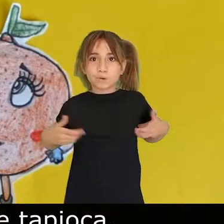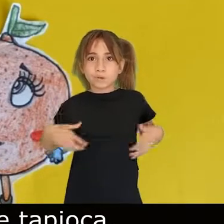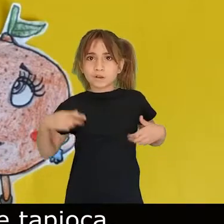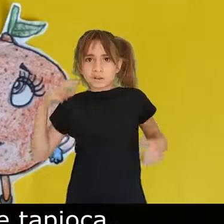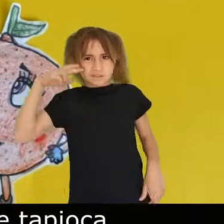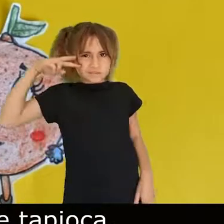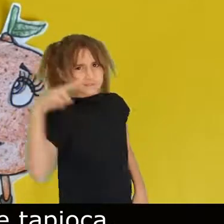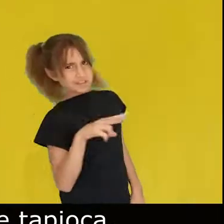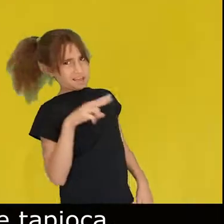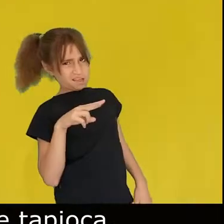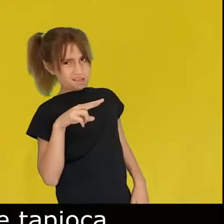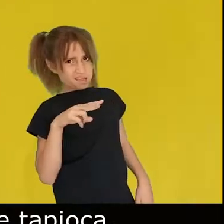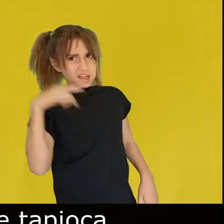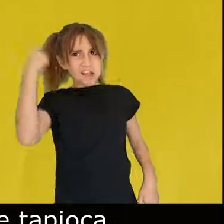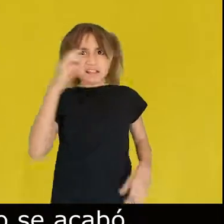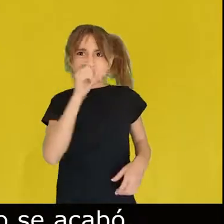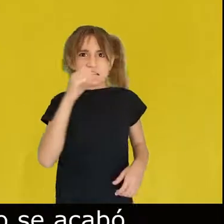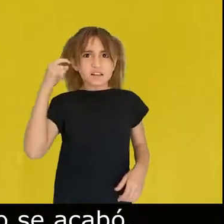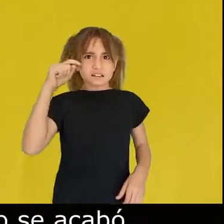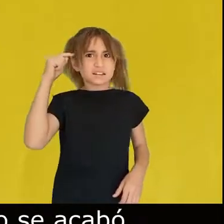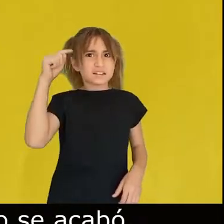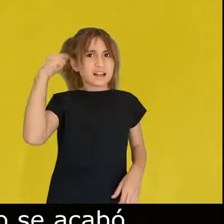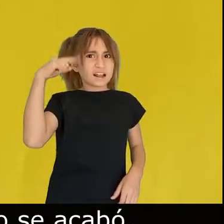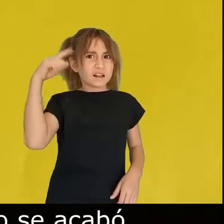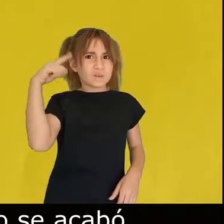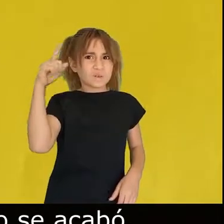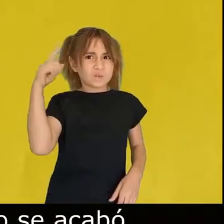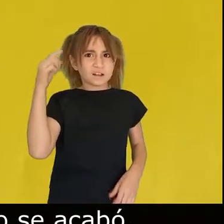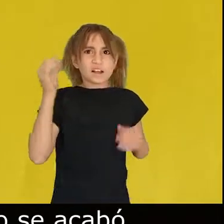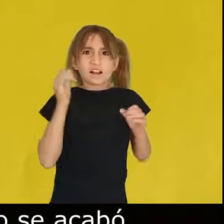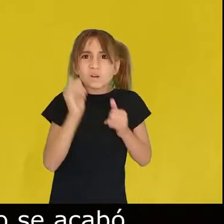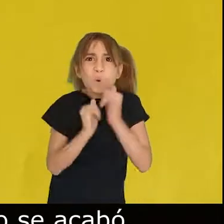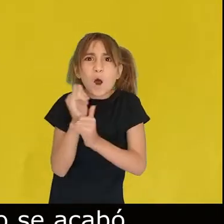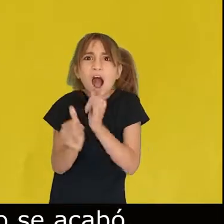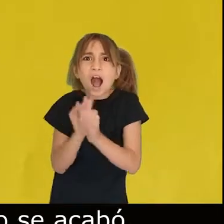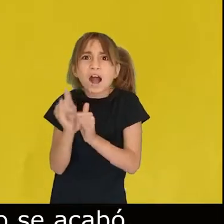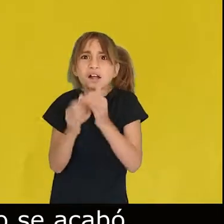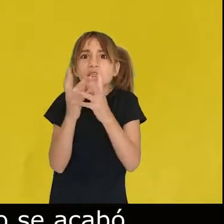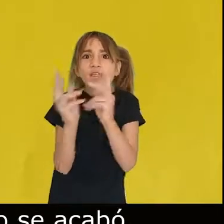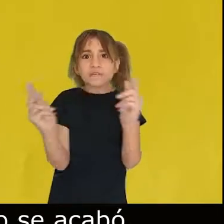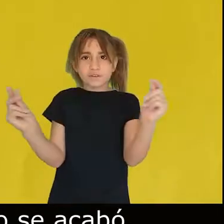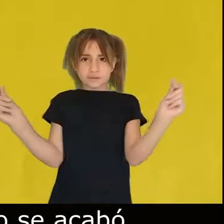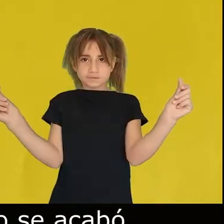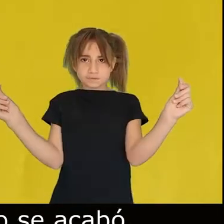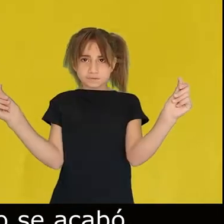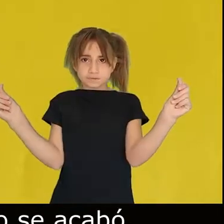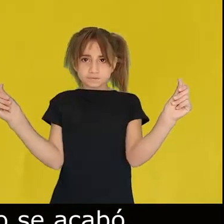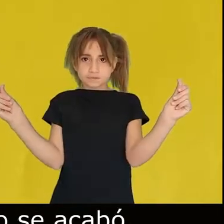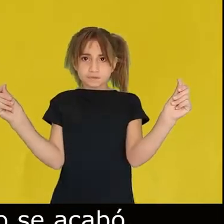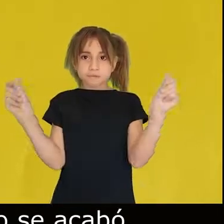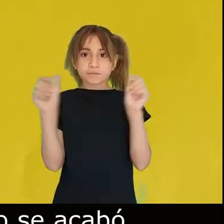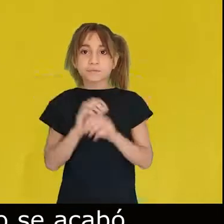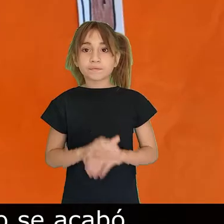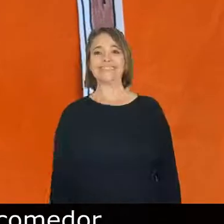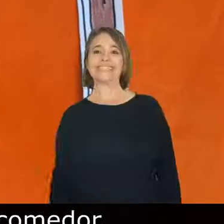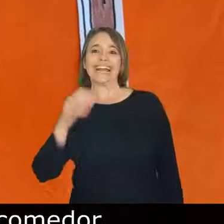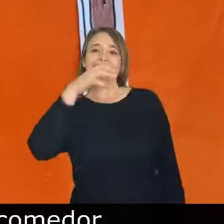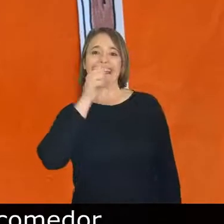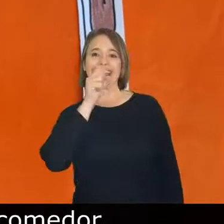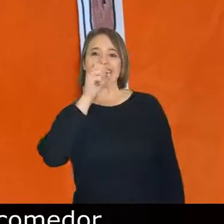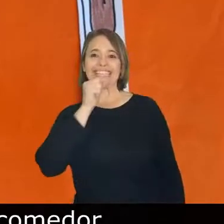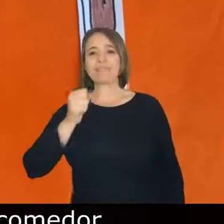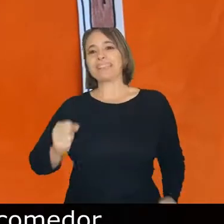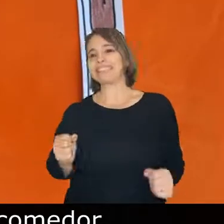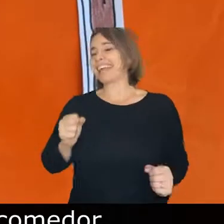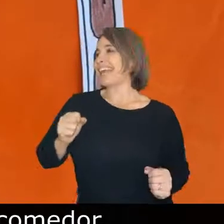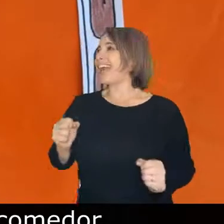fuerza de tapioca La naranja estaba loca Y este cuento se acabó La